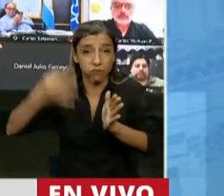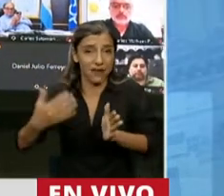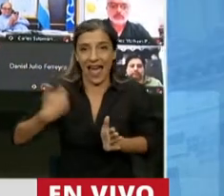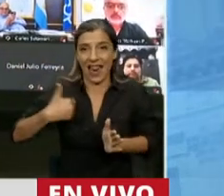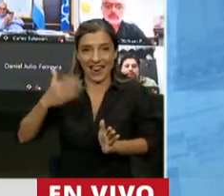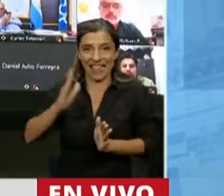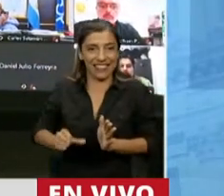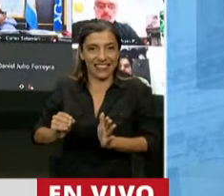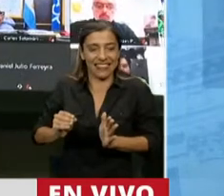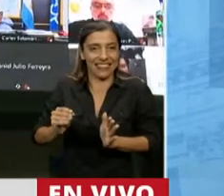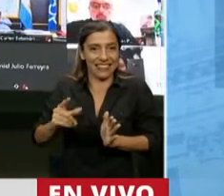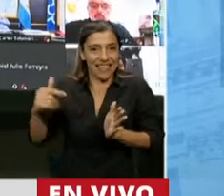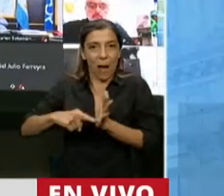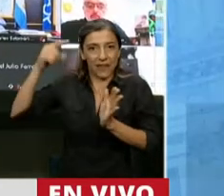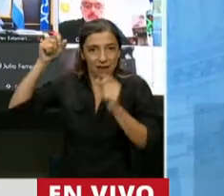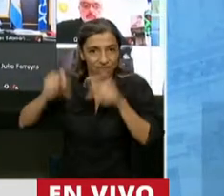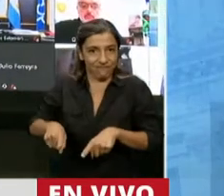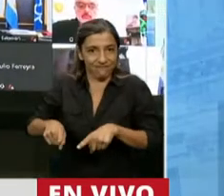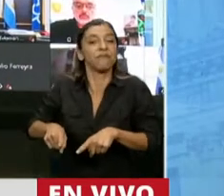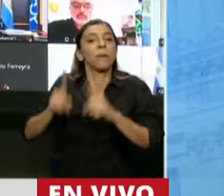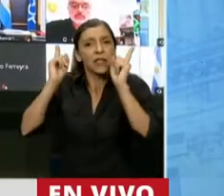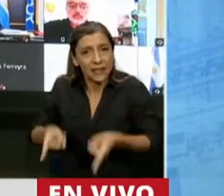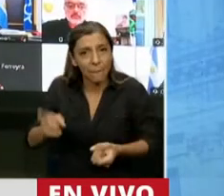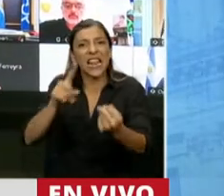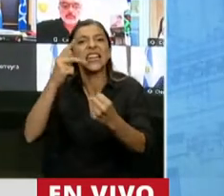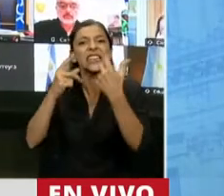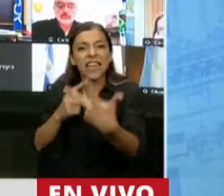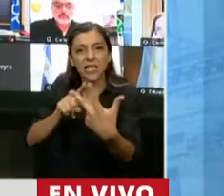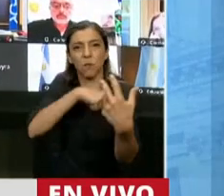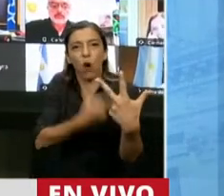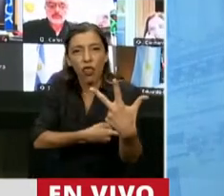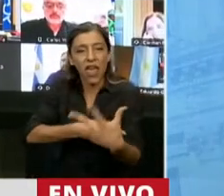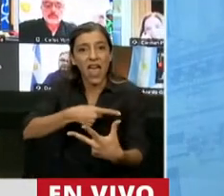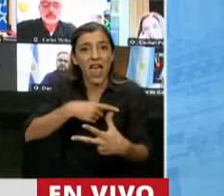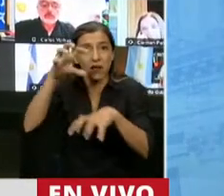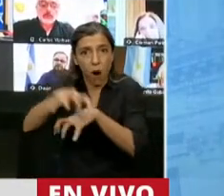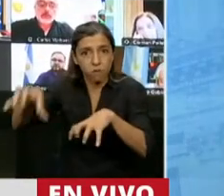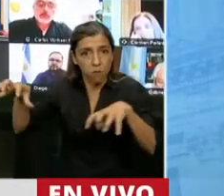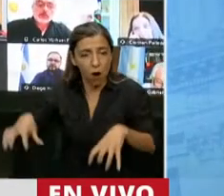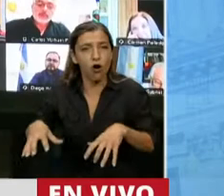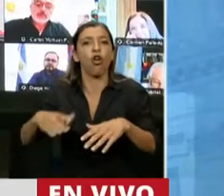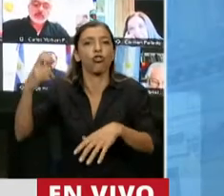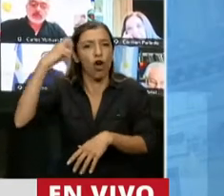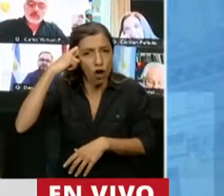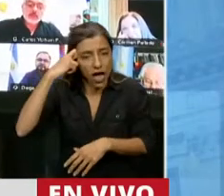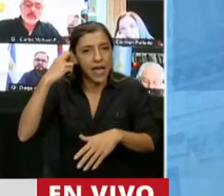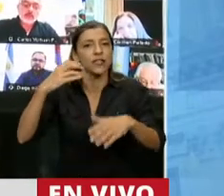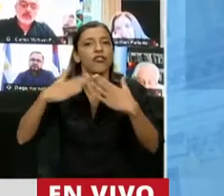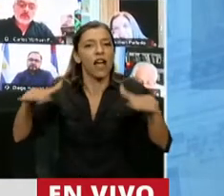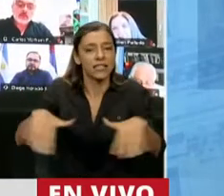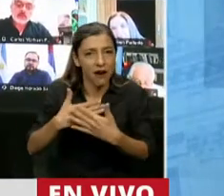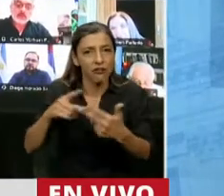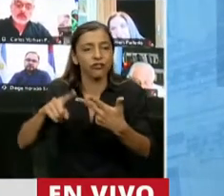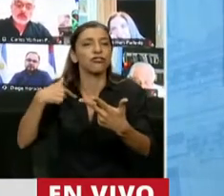federal, acá se asientan los 3 poderes de la nación, acá está el Congreso, acá está la Casa Rosada, acá está el Palacio de